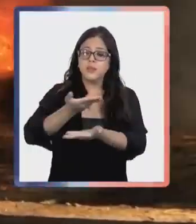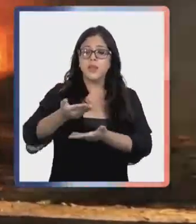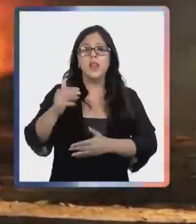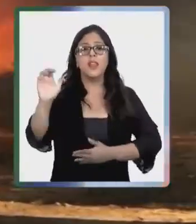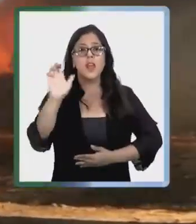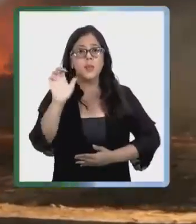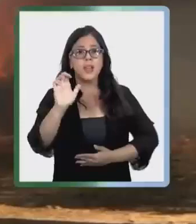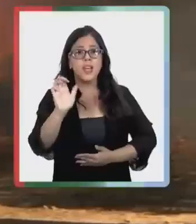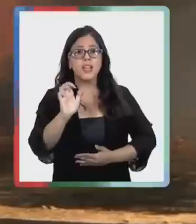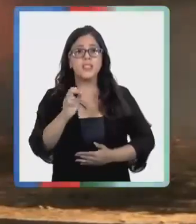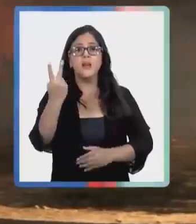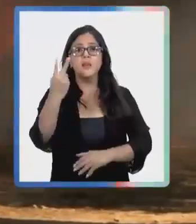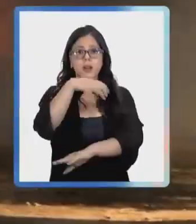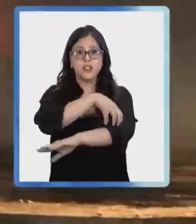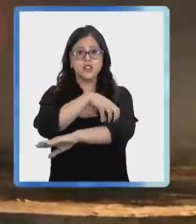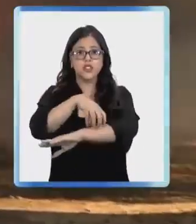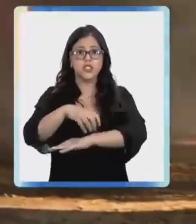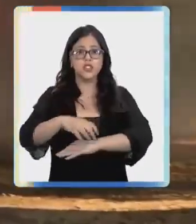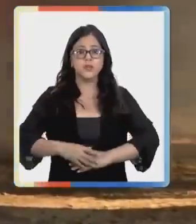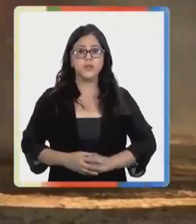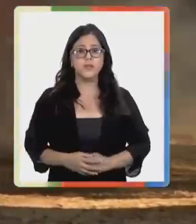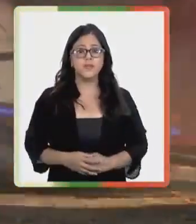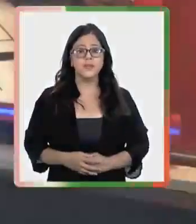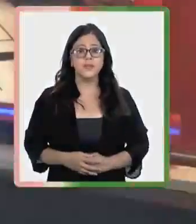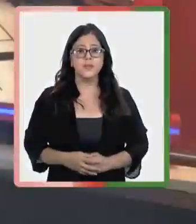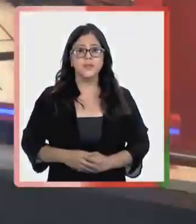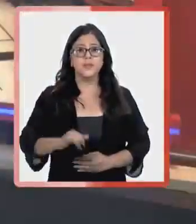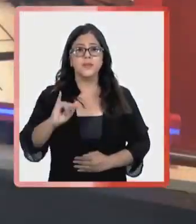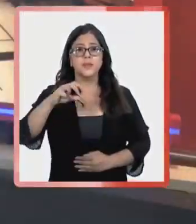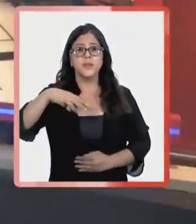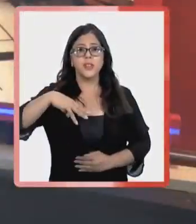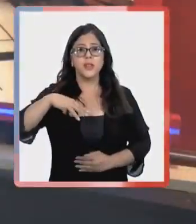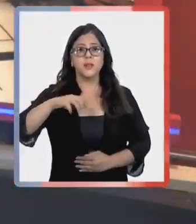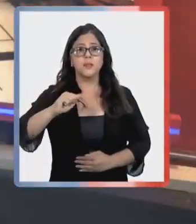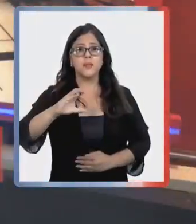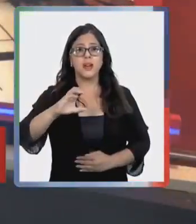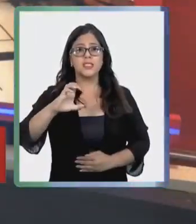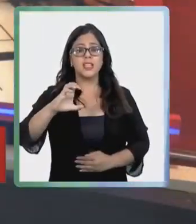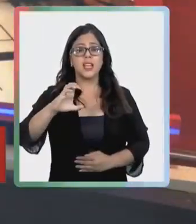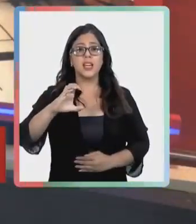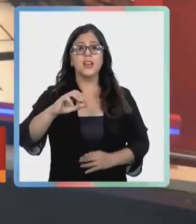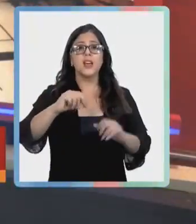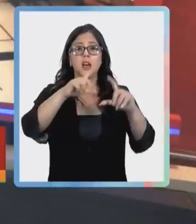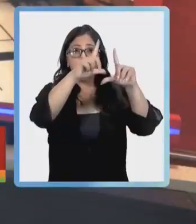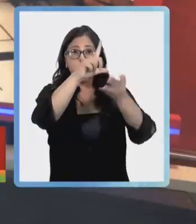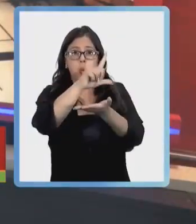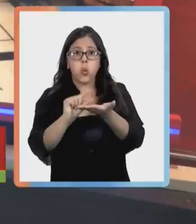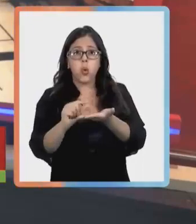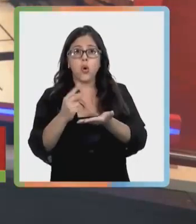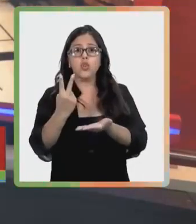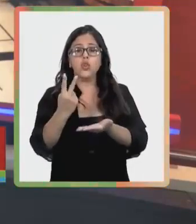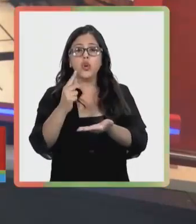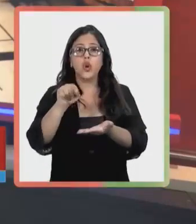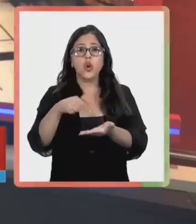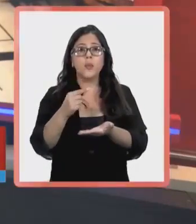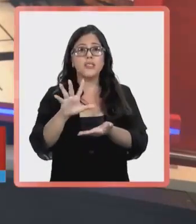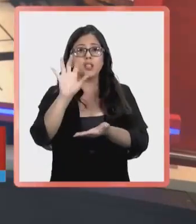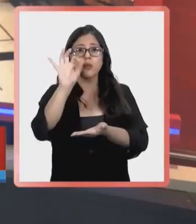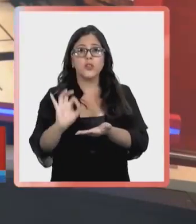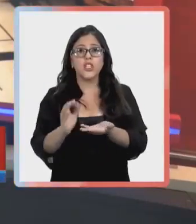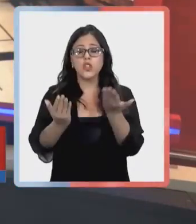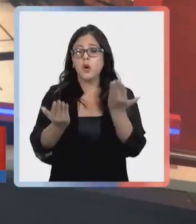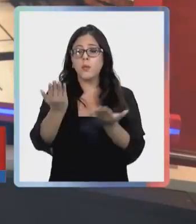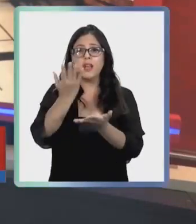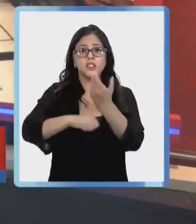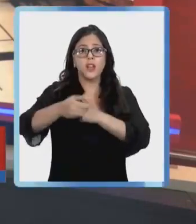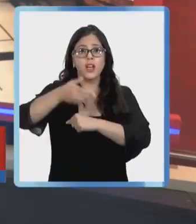emergencias para ambas regiones. El IMASEC de noviembre cayó 2,5% en comparación con el mismo mes